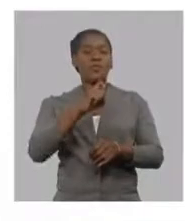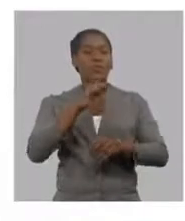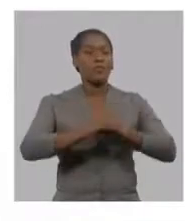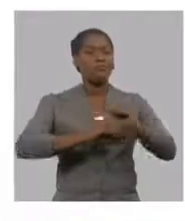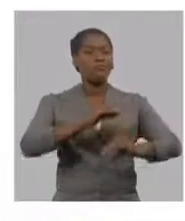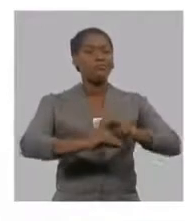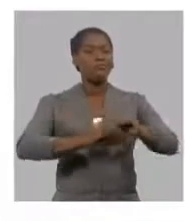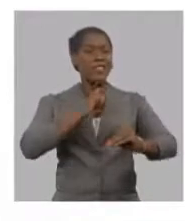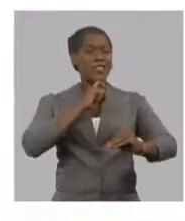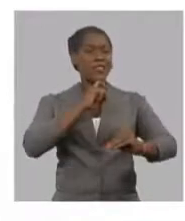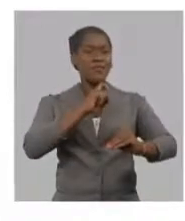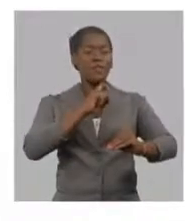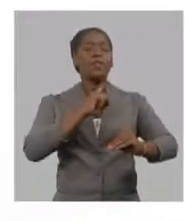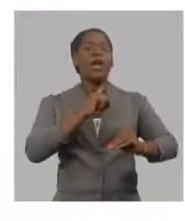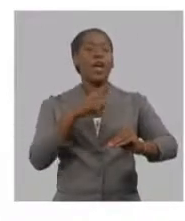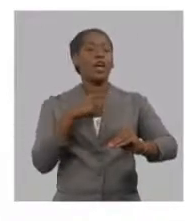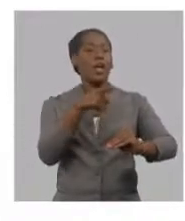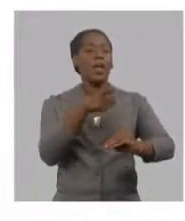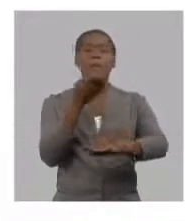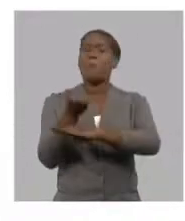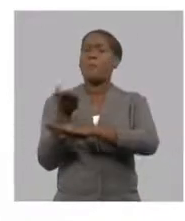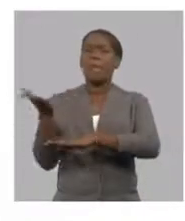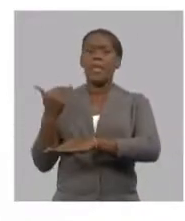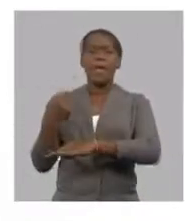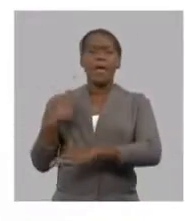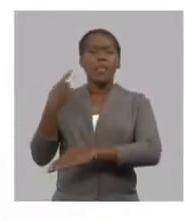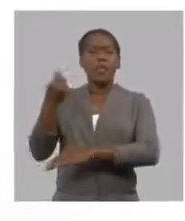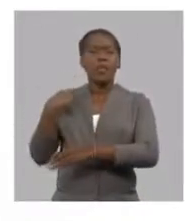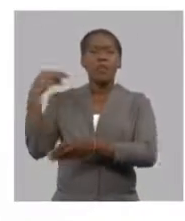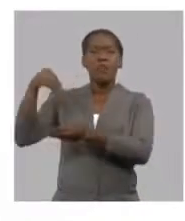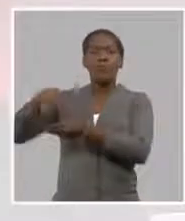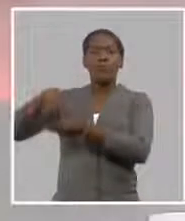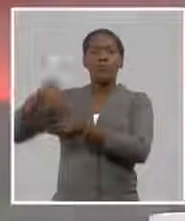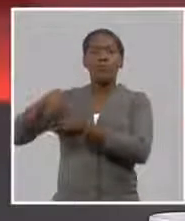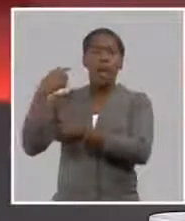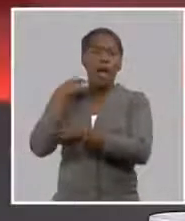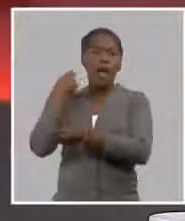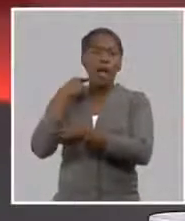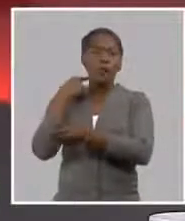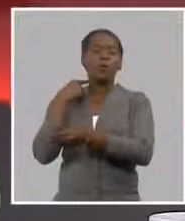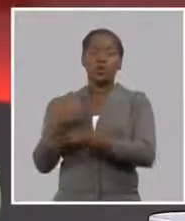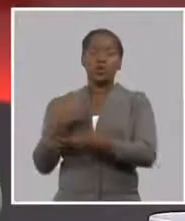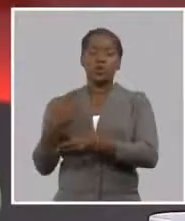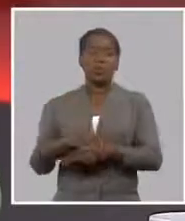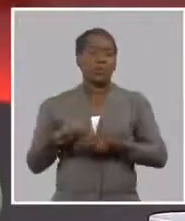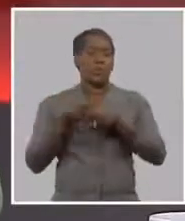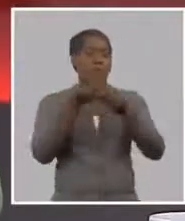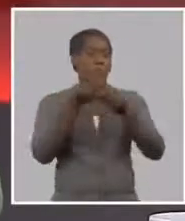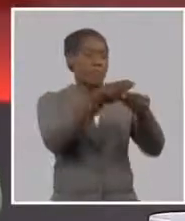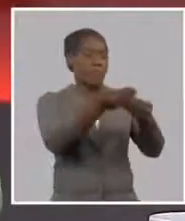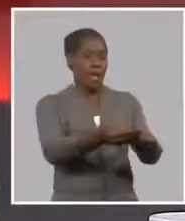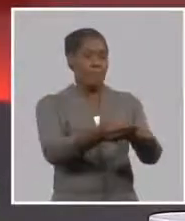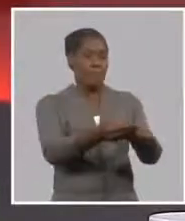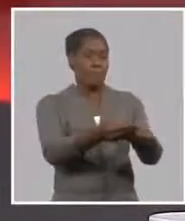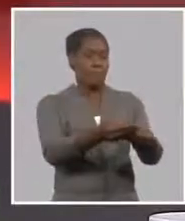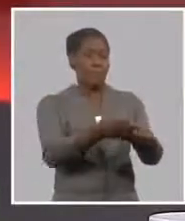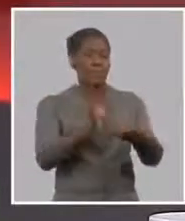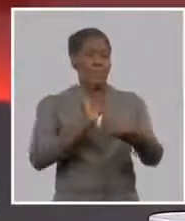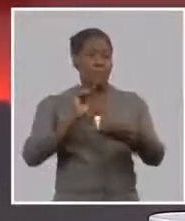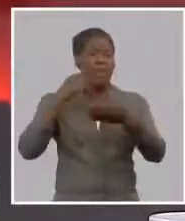en cualquier tipo de cultivo en cualquier tipo de producción no lo puede hacer nosotros incurrimos en gastos las SS son